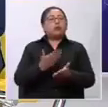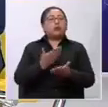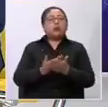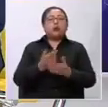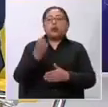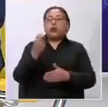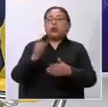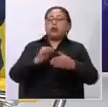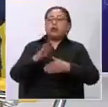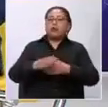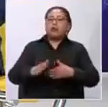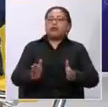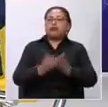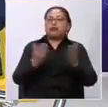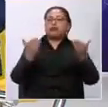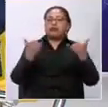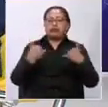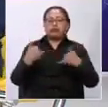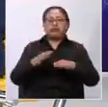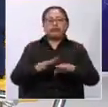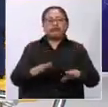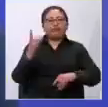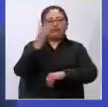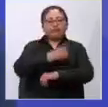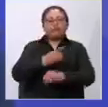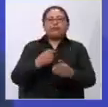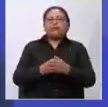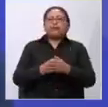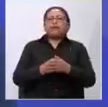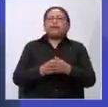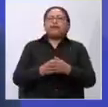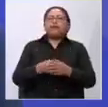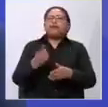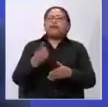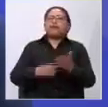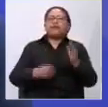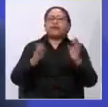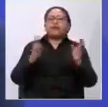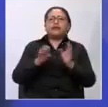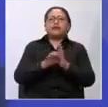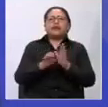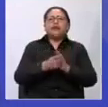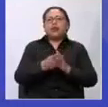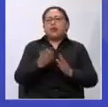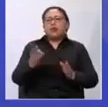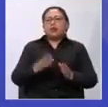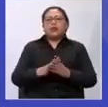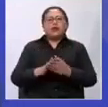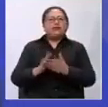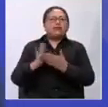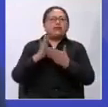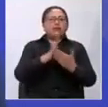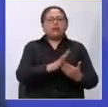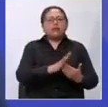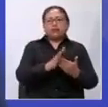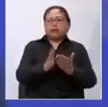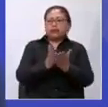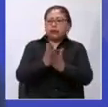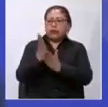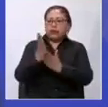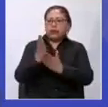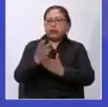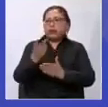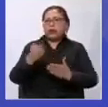referencia a esto, ¿cuál es el informe que se tiene con referencia al último año en cuanto a las violaciones de derechos tanto de niños, niñas